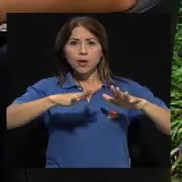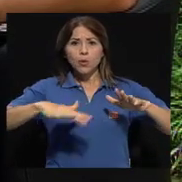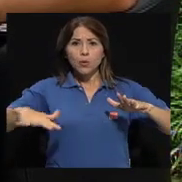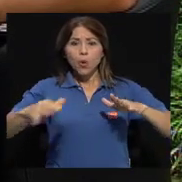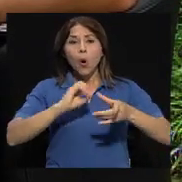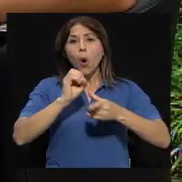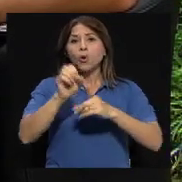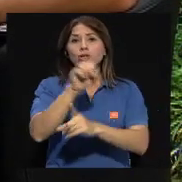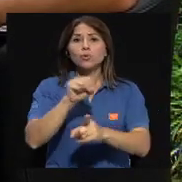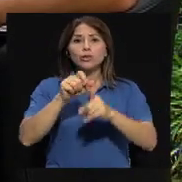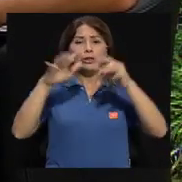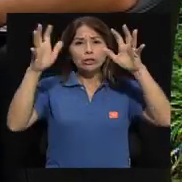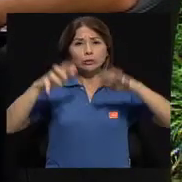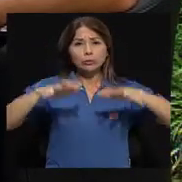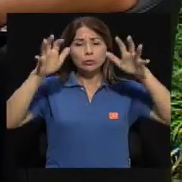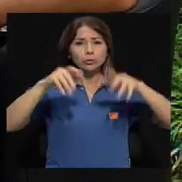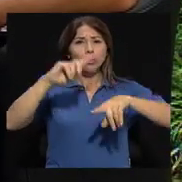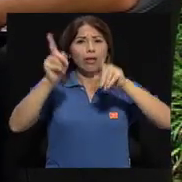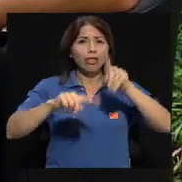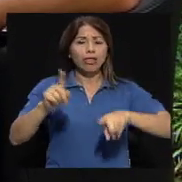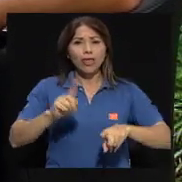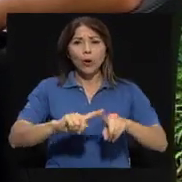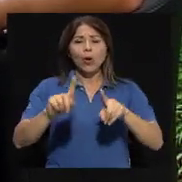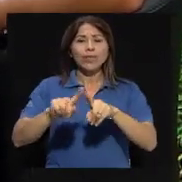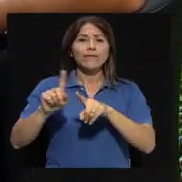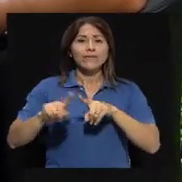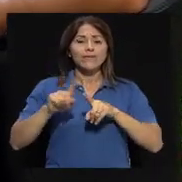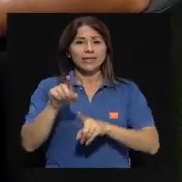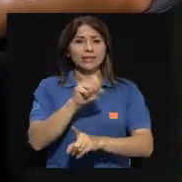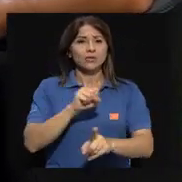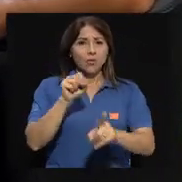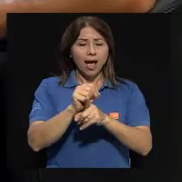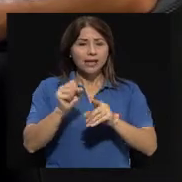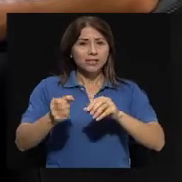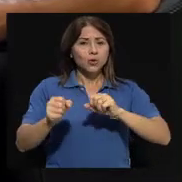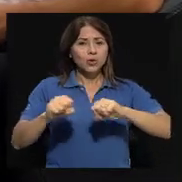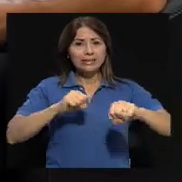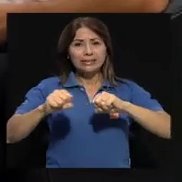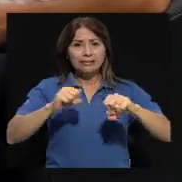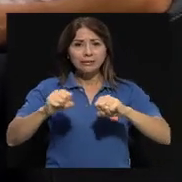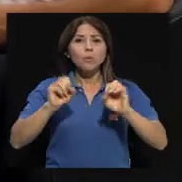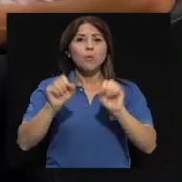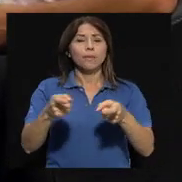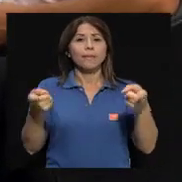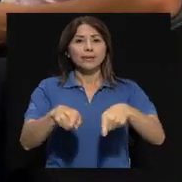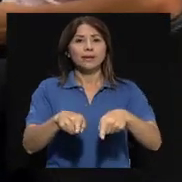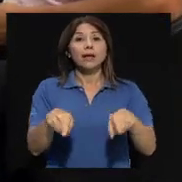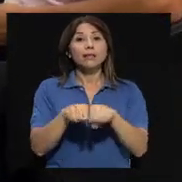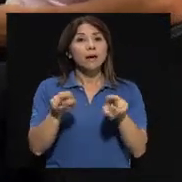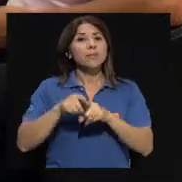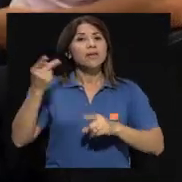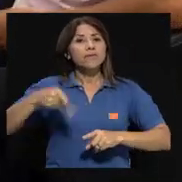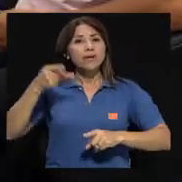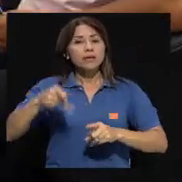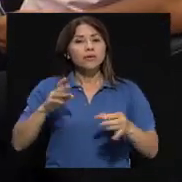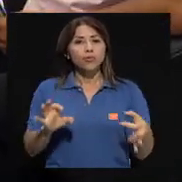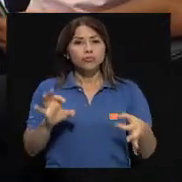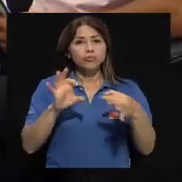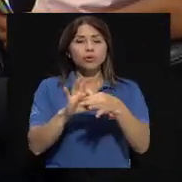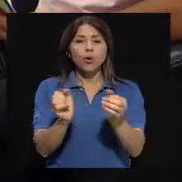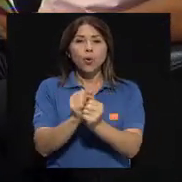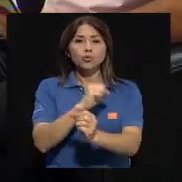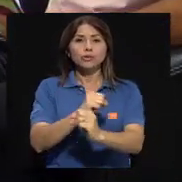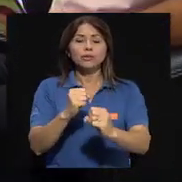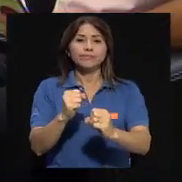meteorológicos o hidrometeorológicos, tiene que ver también con la seguridad social, ¿verdad?, con todas las manifestaciones.